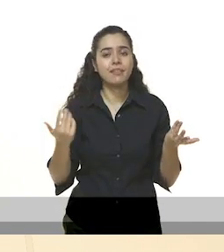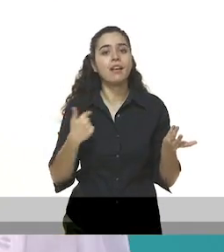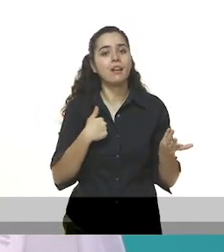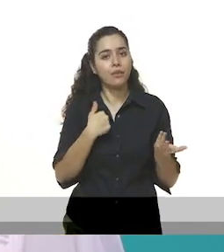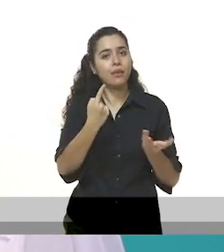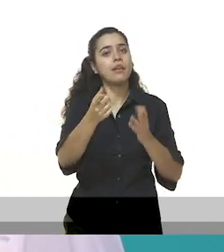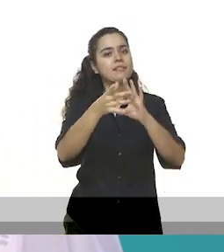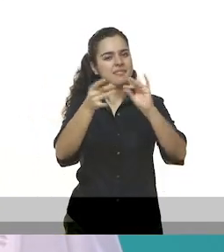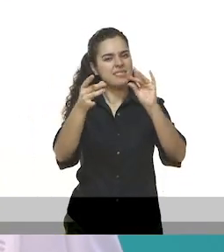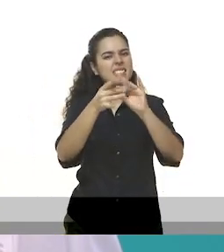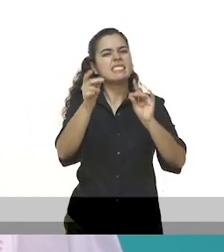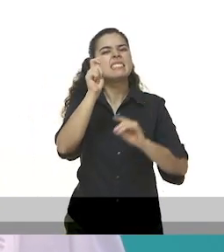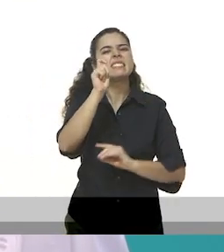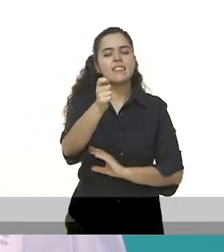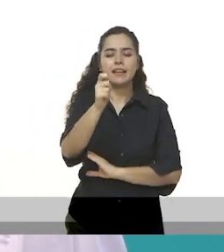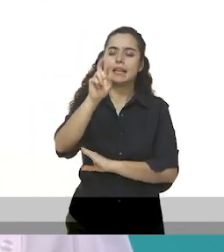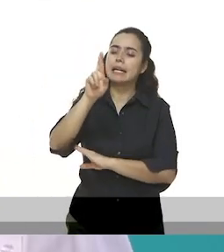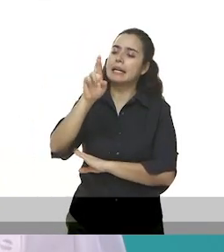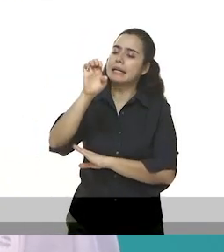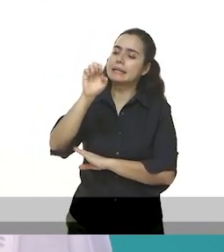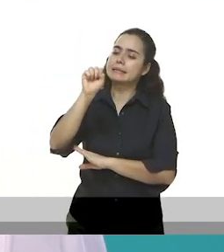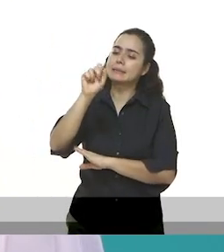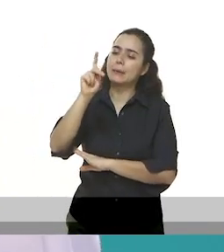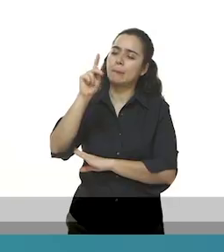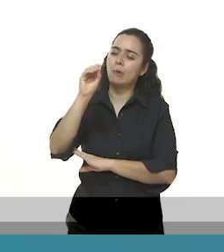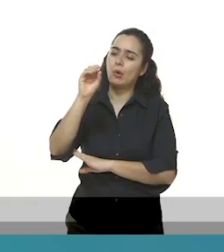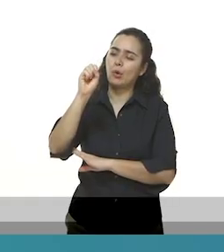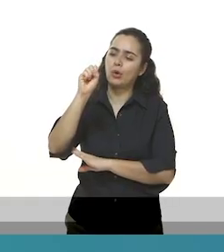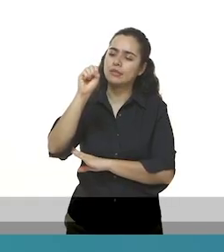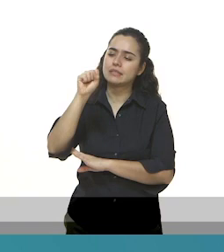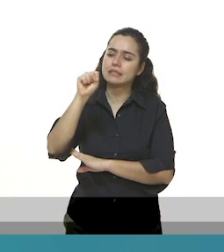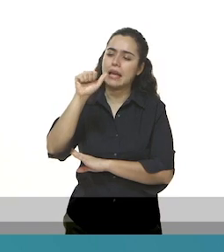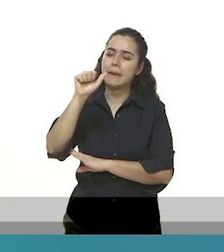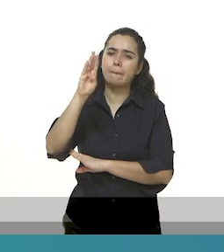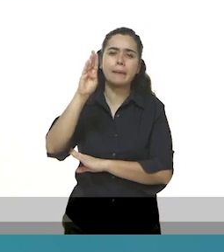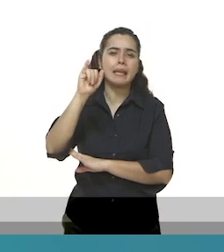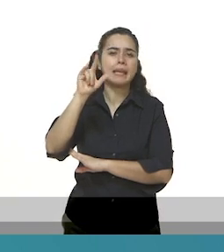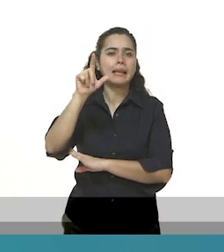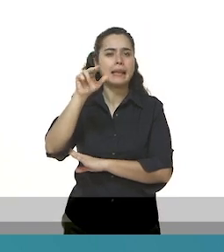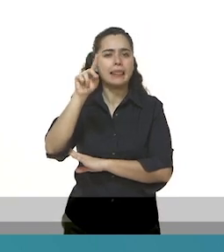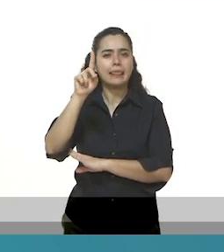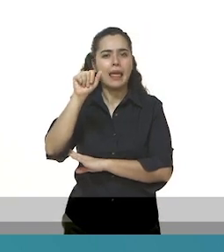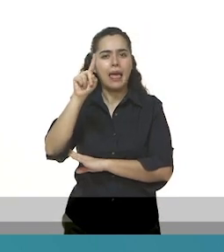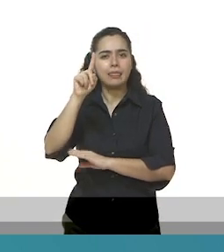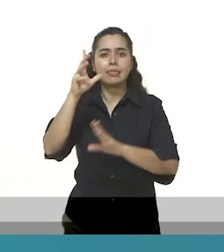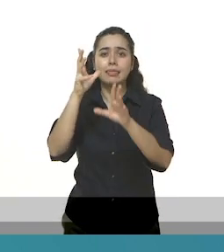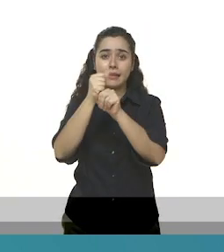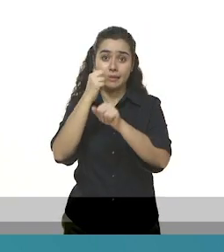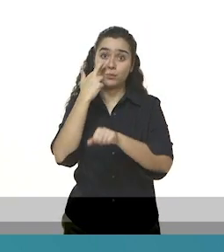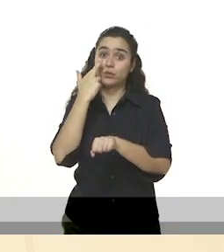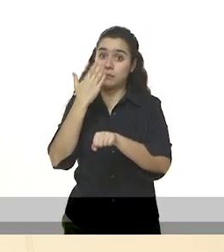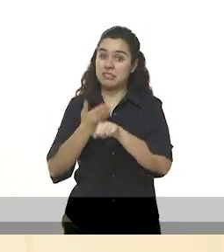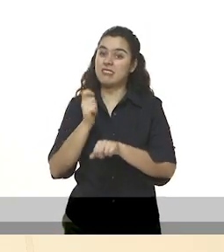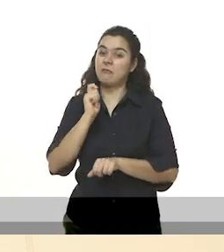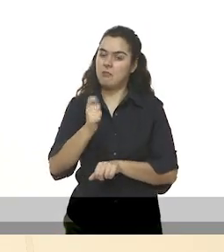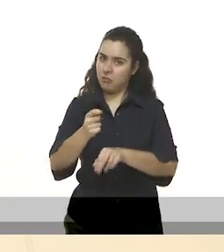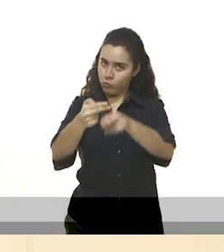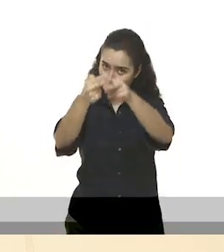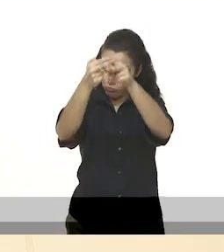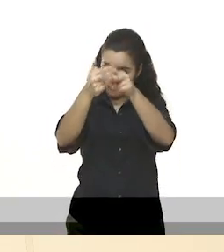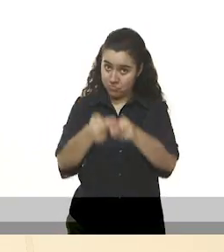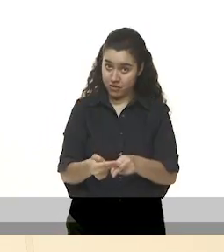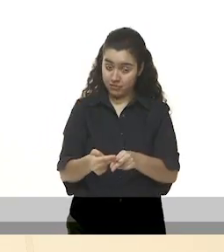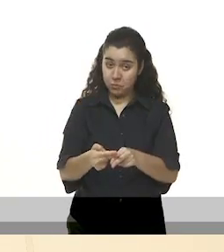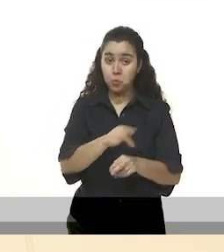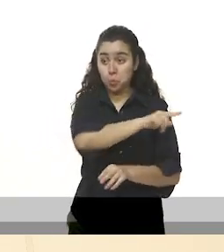marchitaron. Les explicaré qué es la responsabilidad. Significa cumplir con nuestras obligaciones y deberes. Cada